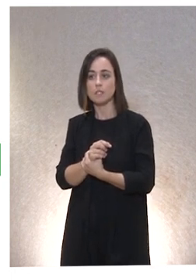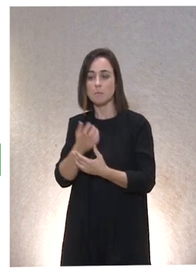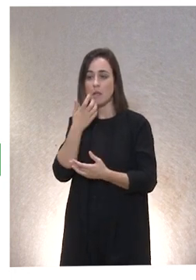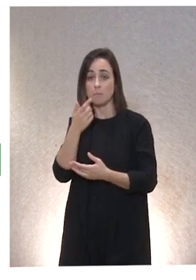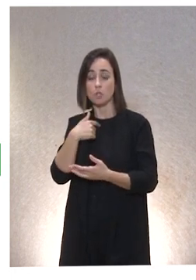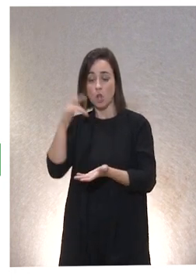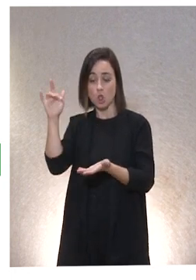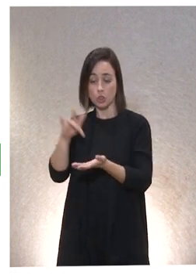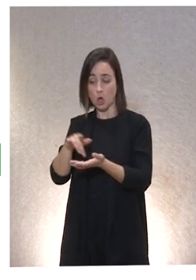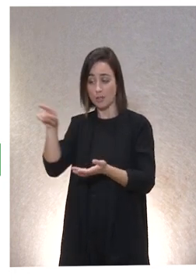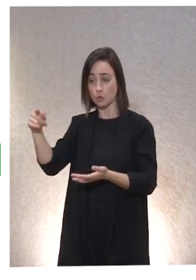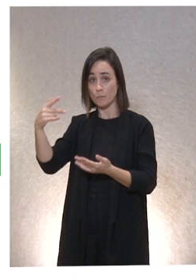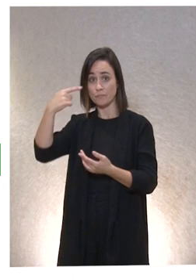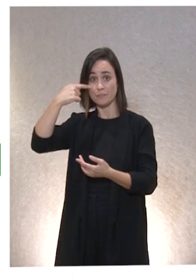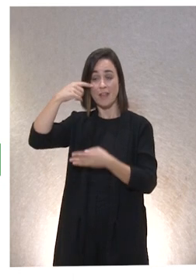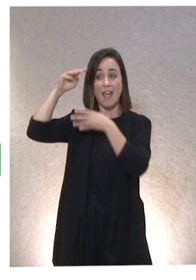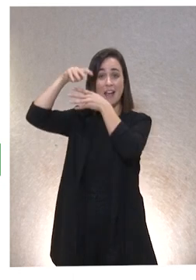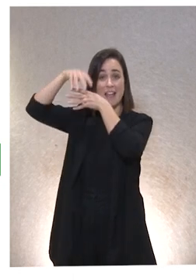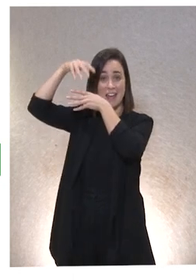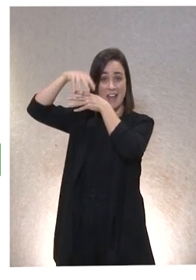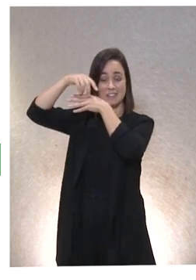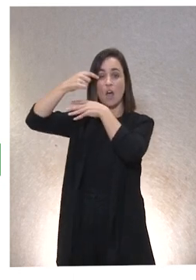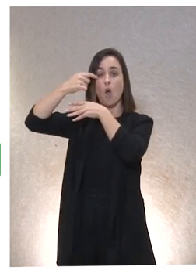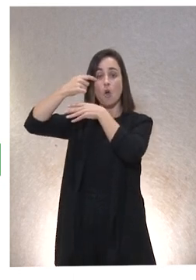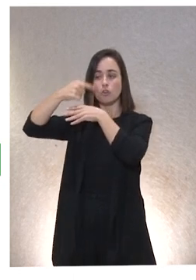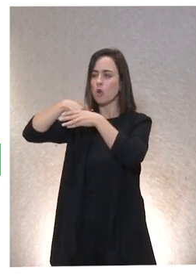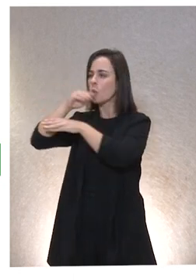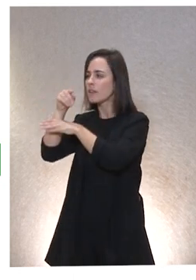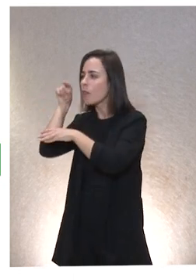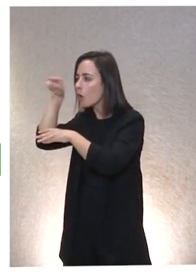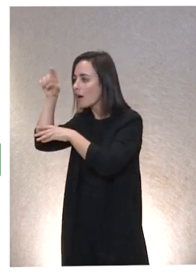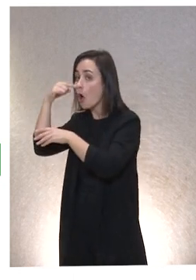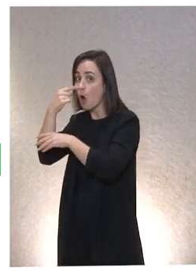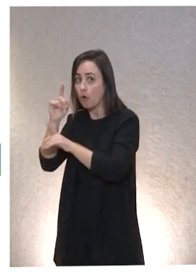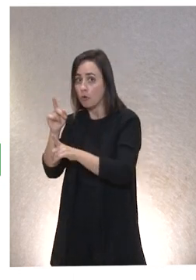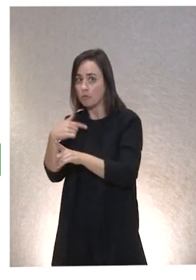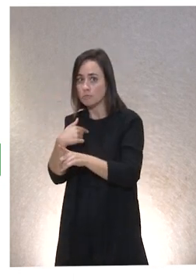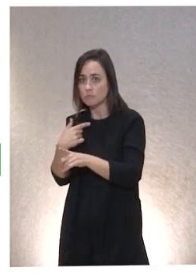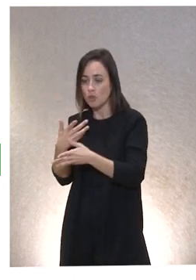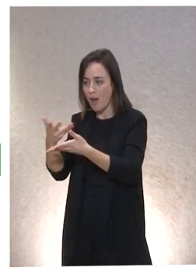ojo. Pero yo me llevo un disgusto de ti. Bueno, me has hecho un favor ahí, pero no me has cuidado.